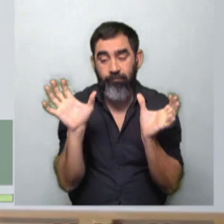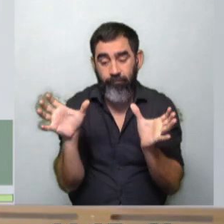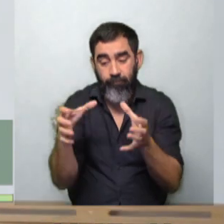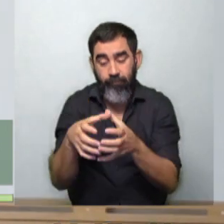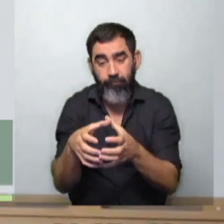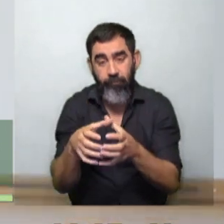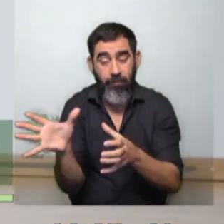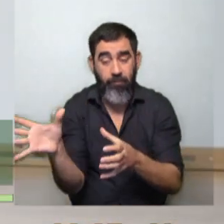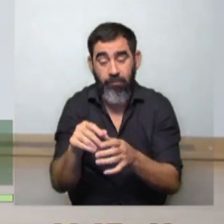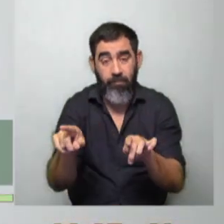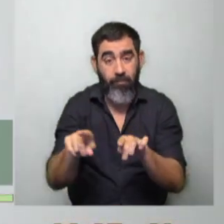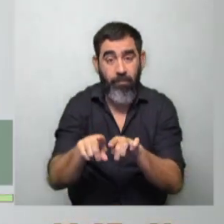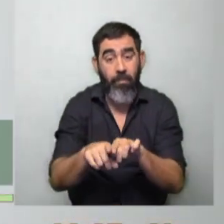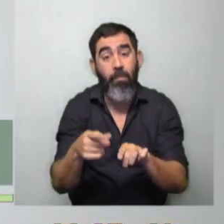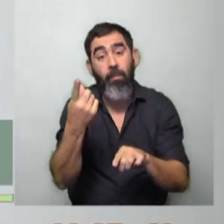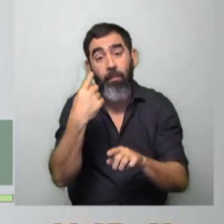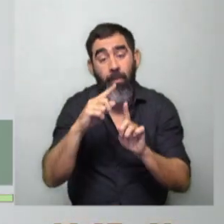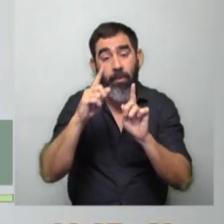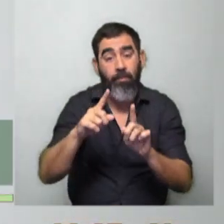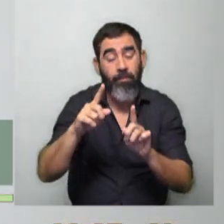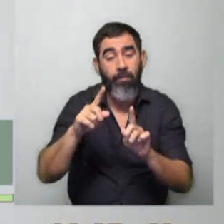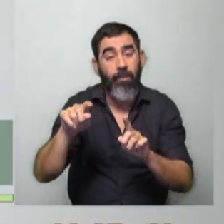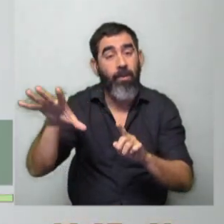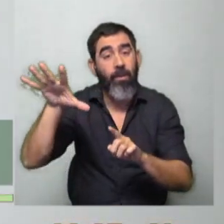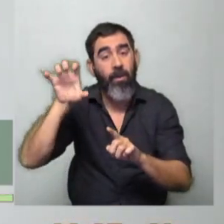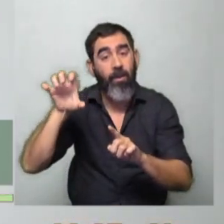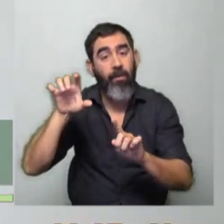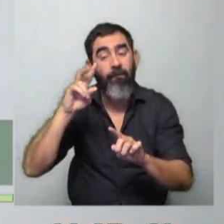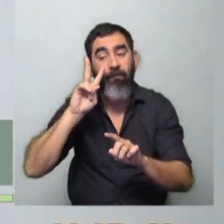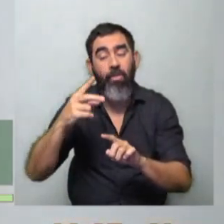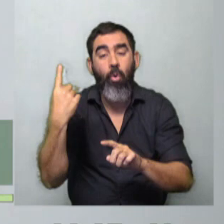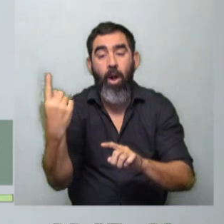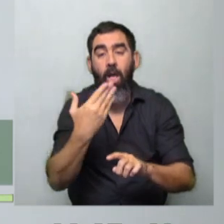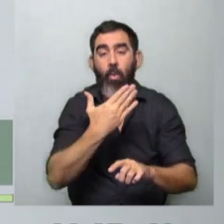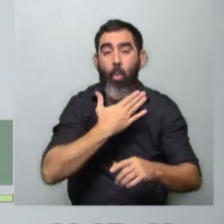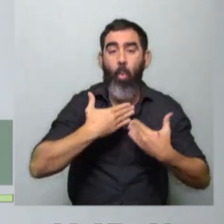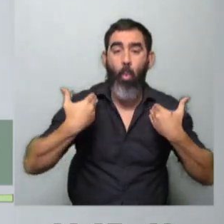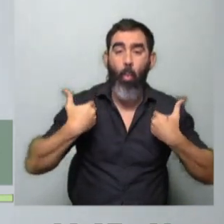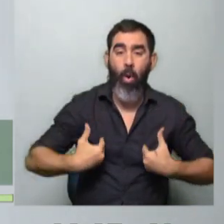como la aborda todo el mundo, pero sí también escuchando mucho cada cuerpo, cada persona, que